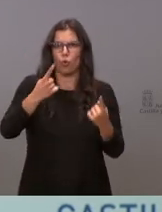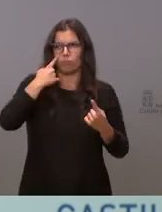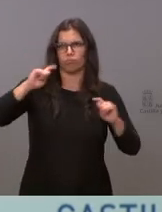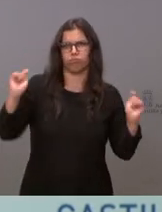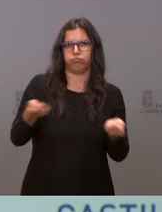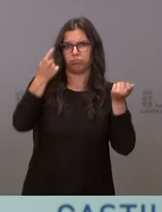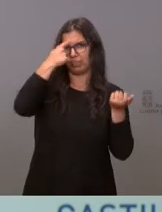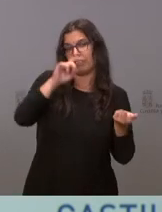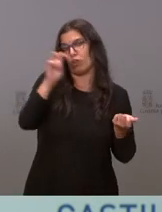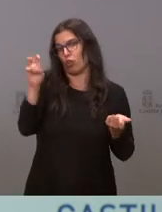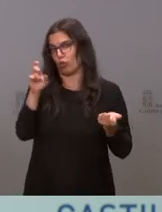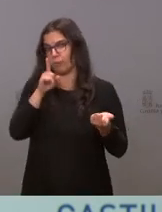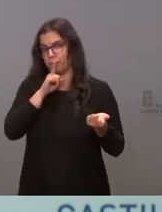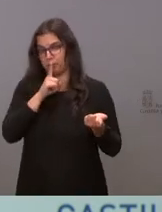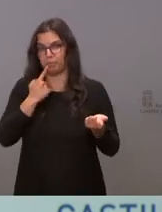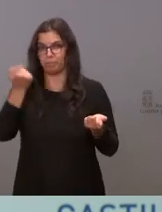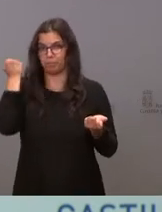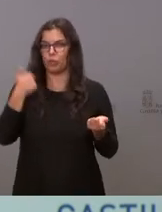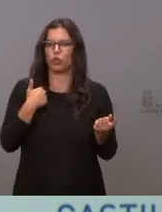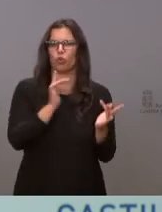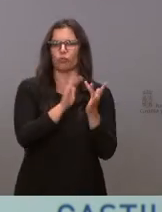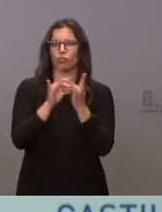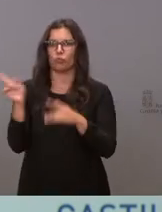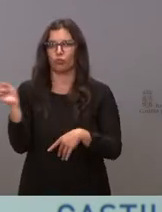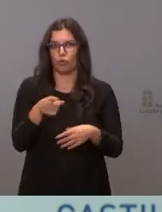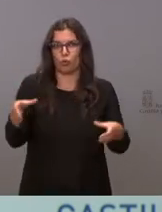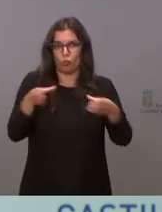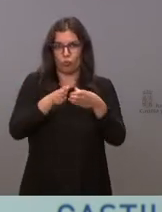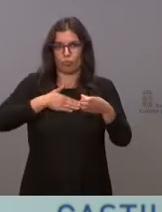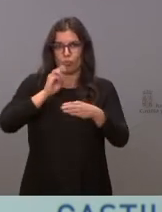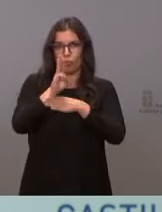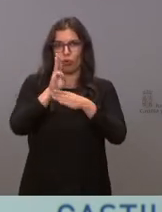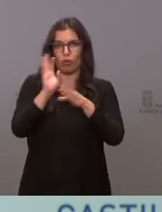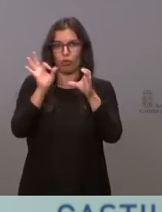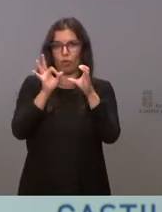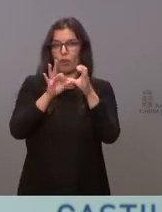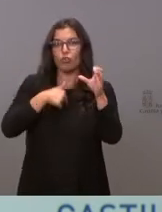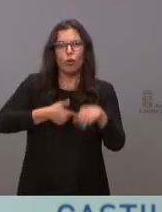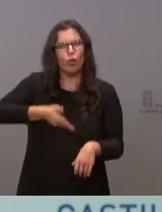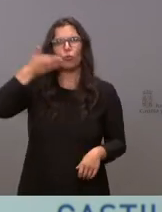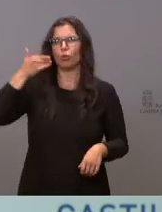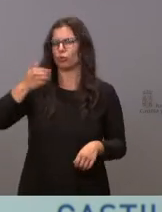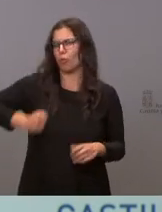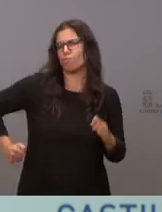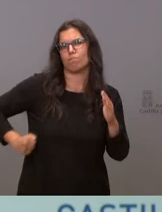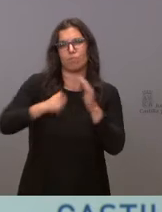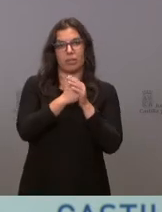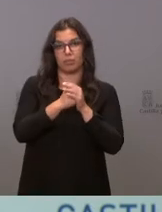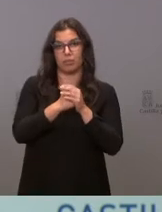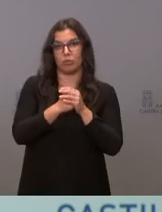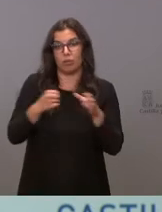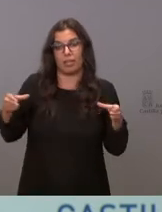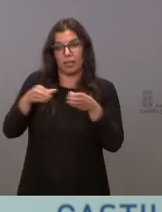Yo he hablado con todos nuestros procuradores. No puedo estar más orgulloso de lo que estoy, de nuestros procuradores, que son quienes